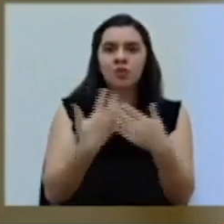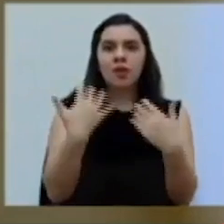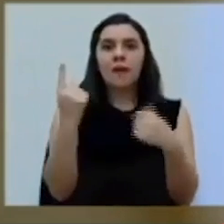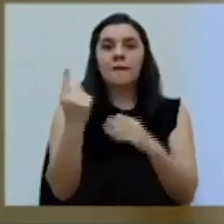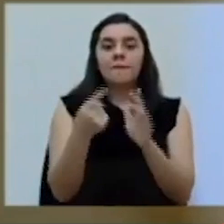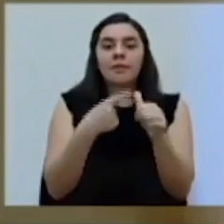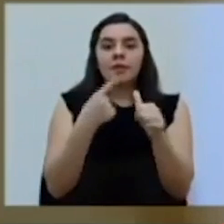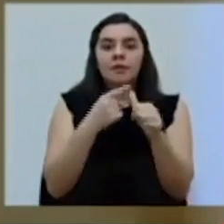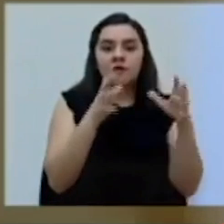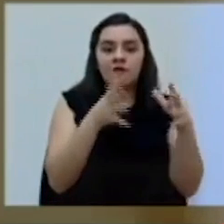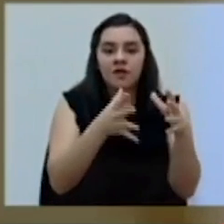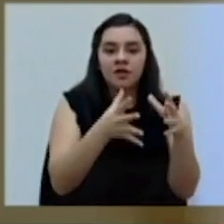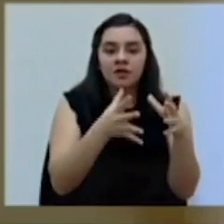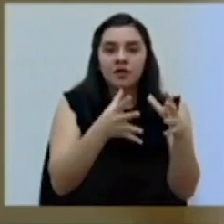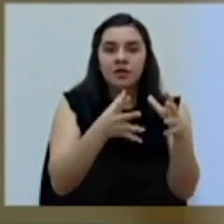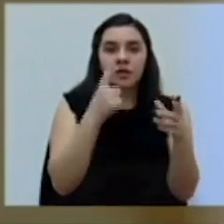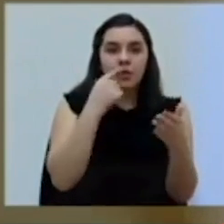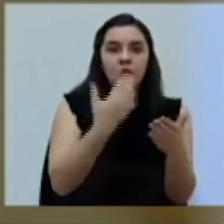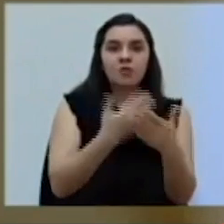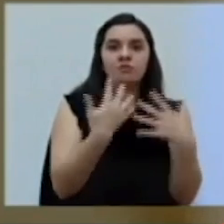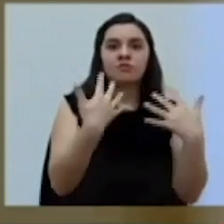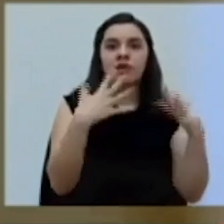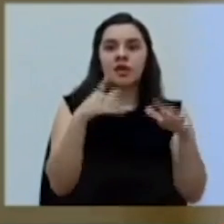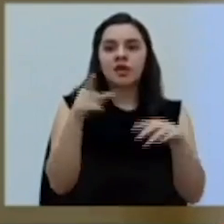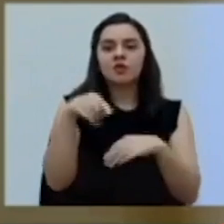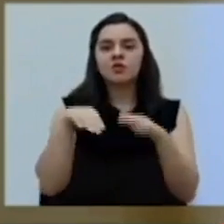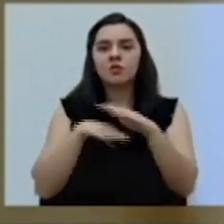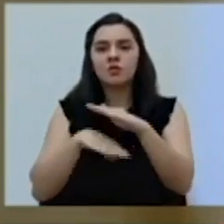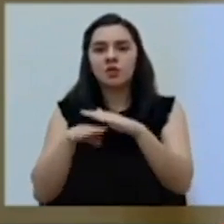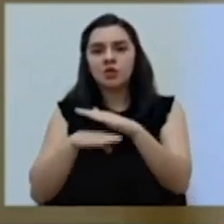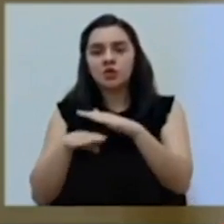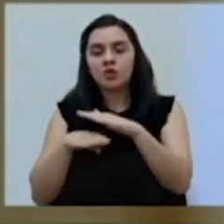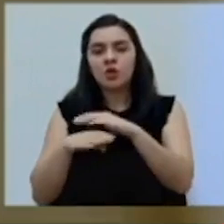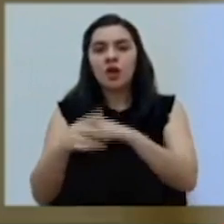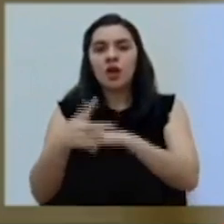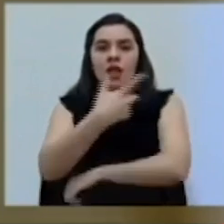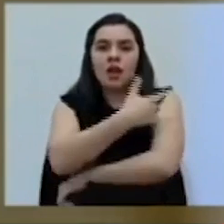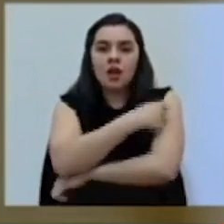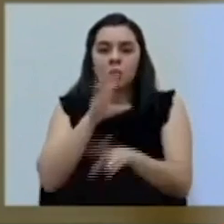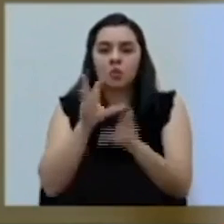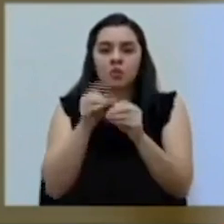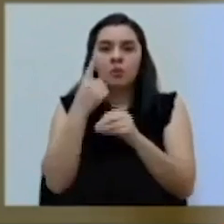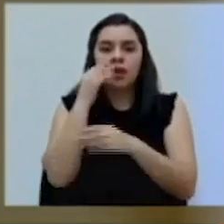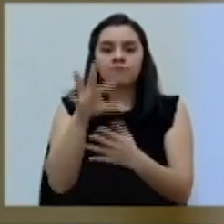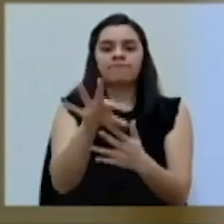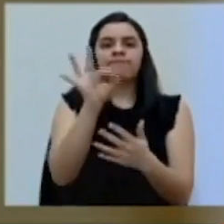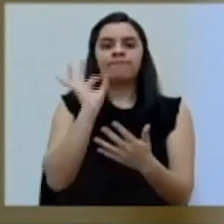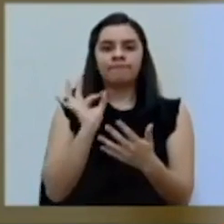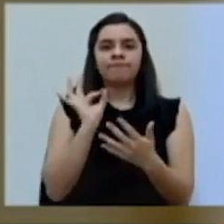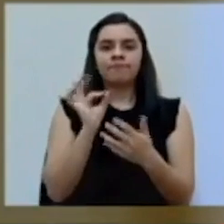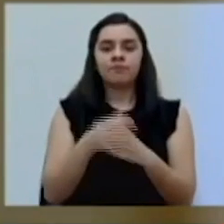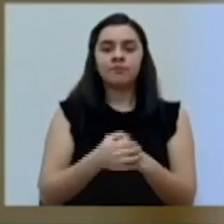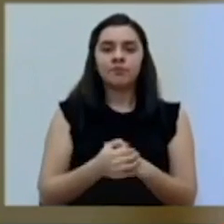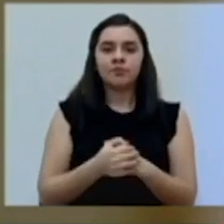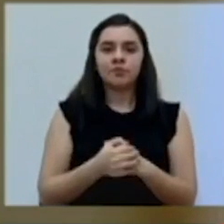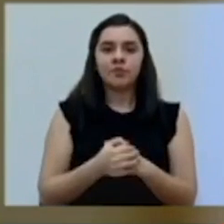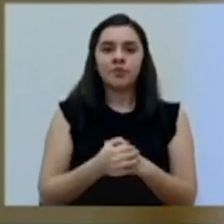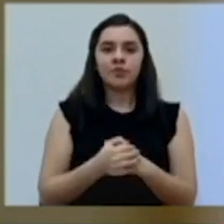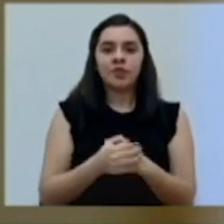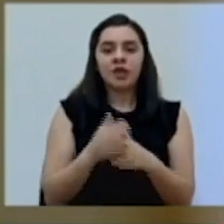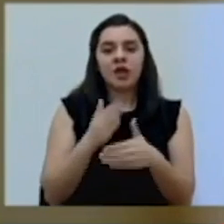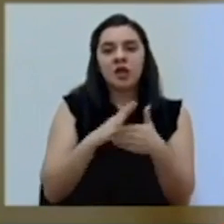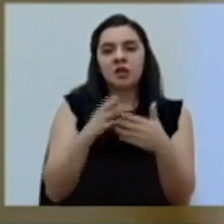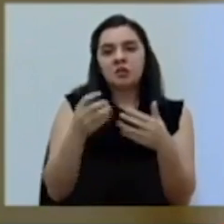y en esto se basó la Comisión Nacional de Vacunas y el equipo técnico para seleccionarla, entre otros